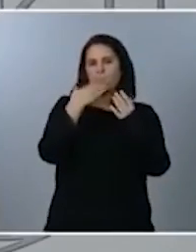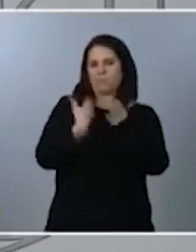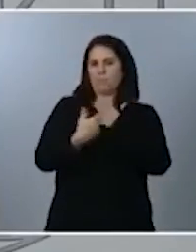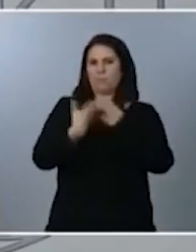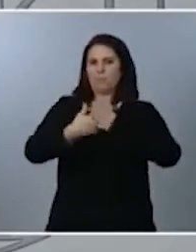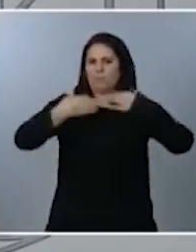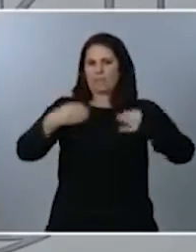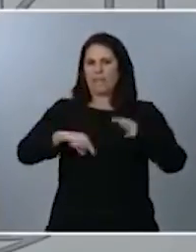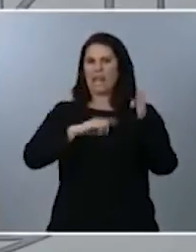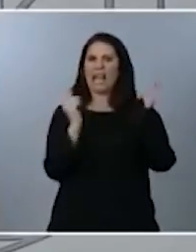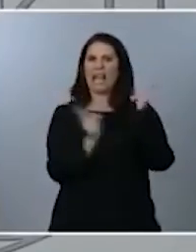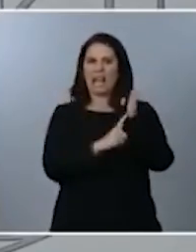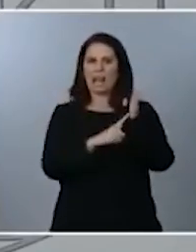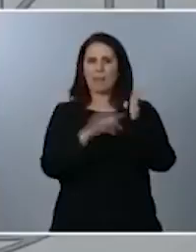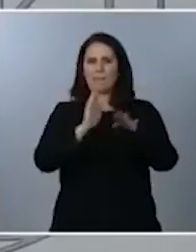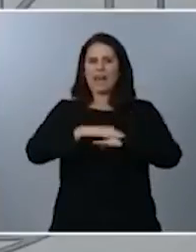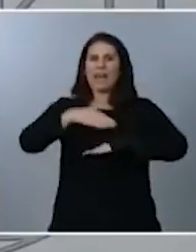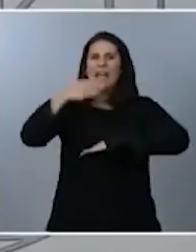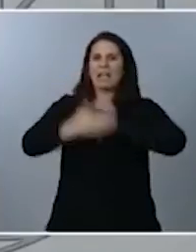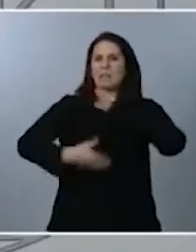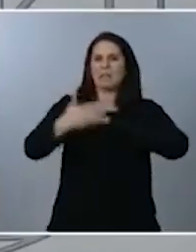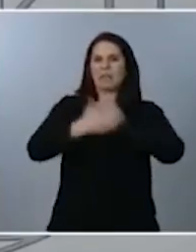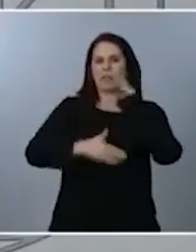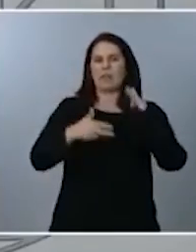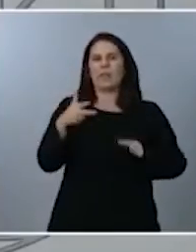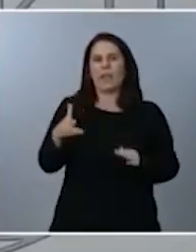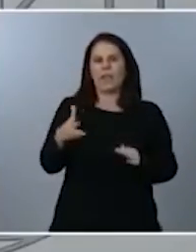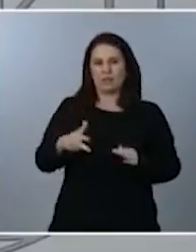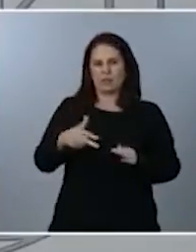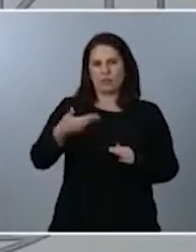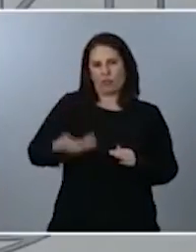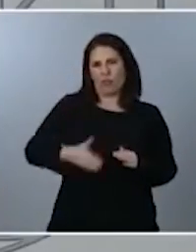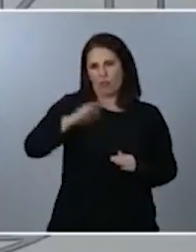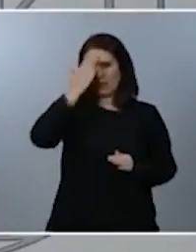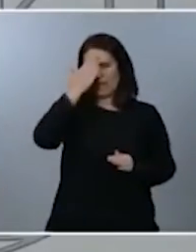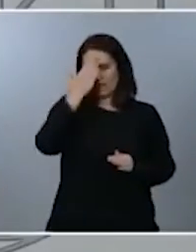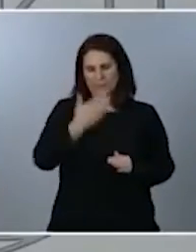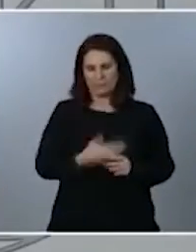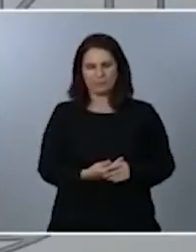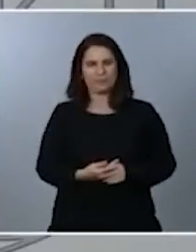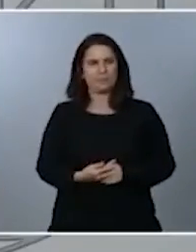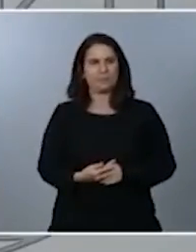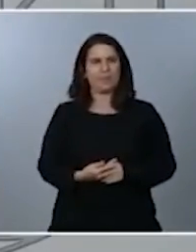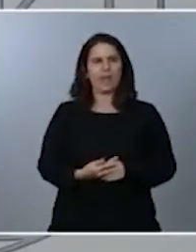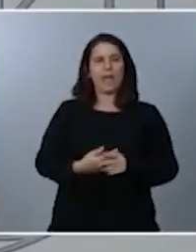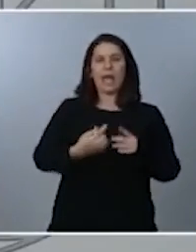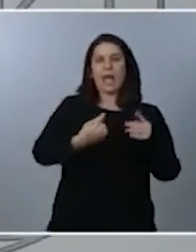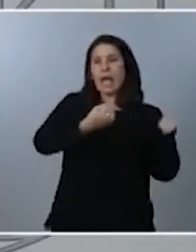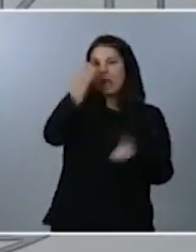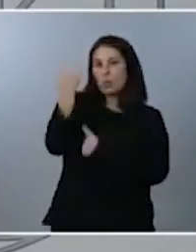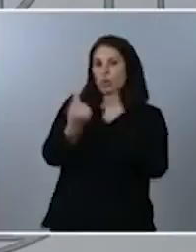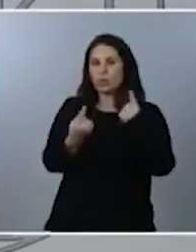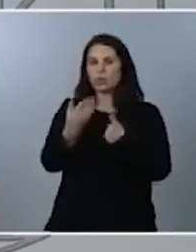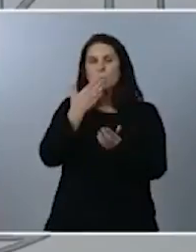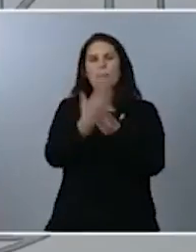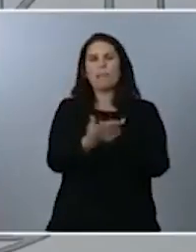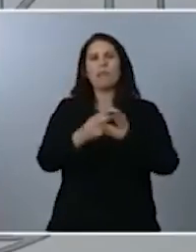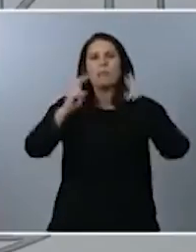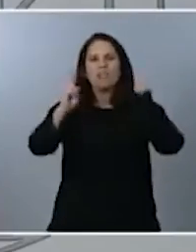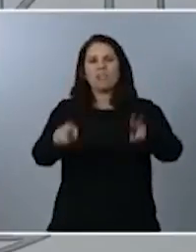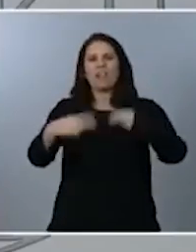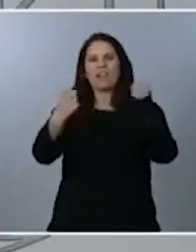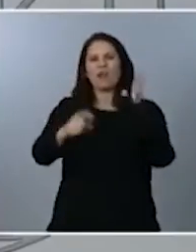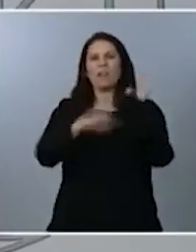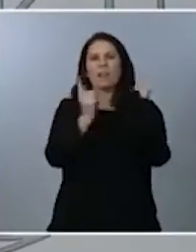de la limitación de los derechos fundamentales. Verán ustedes, algunos reclaman una modificación de leyes ordinarias